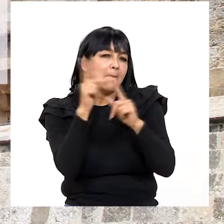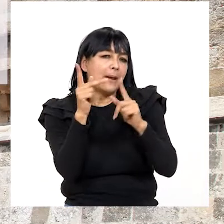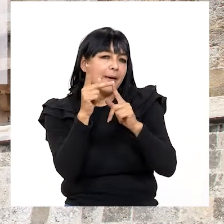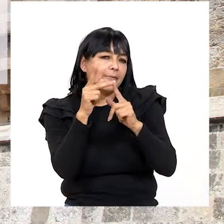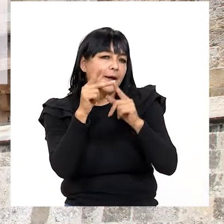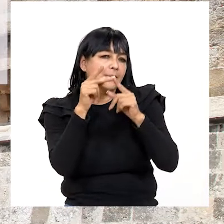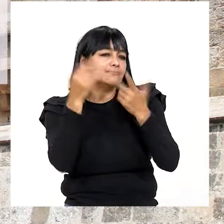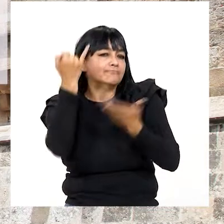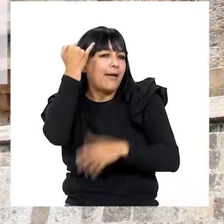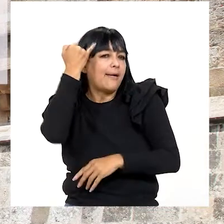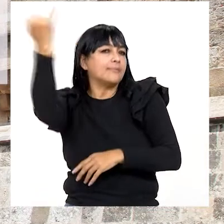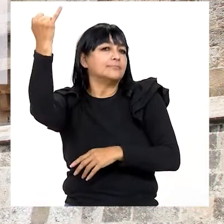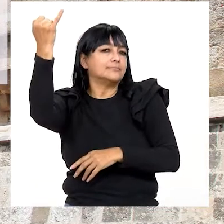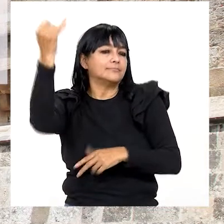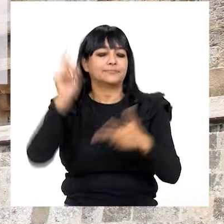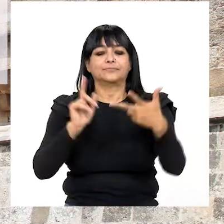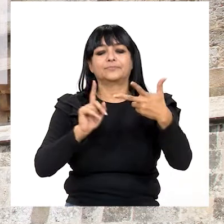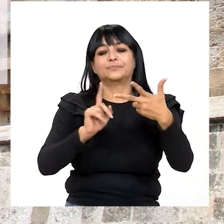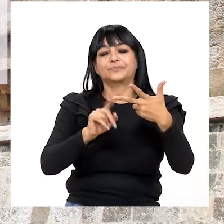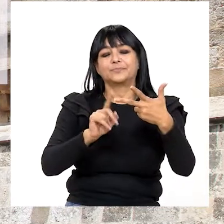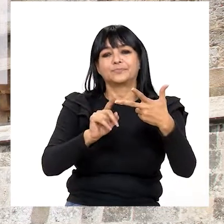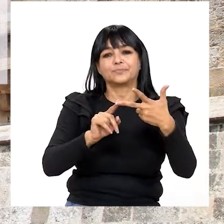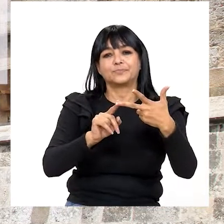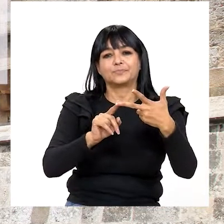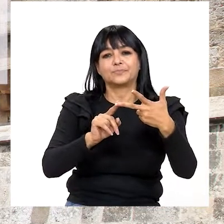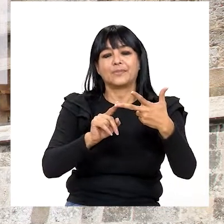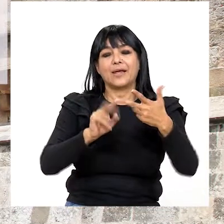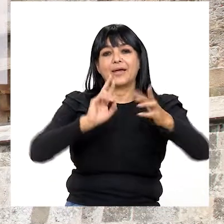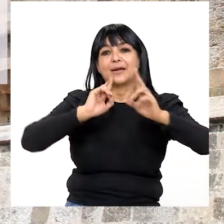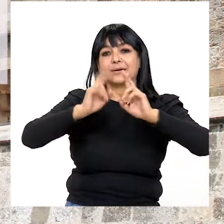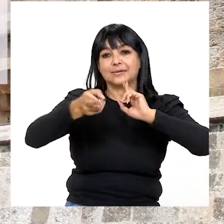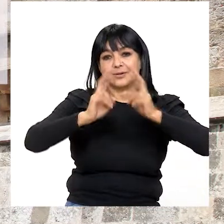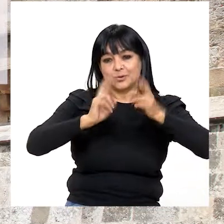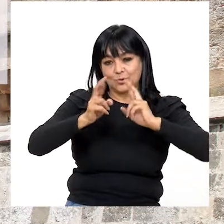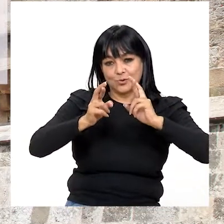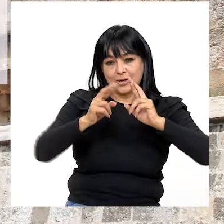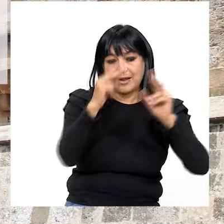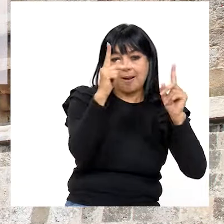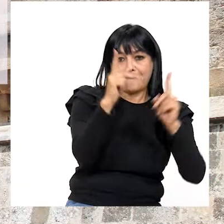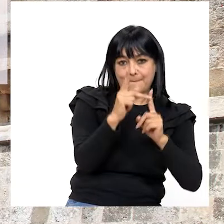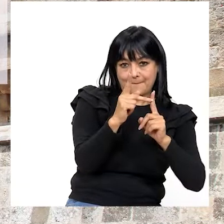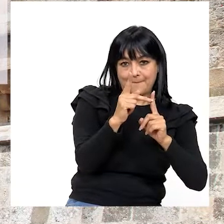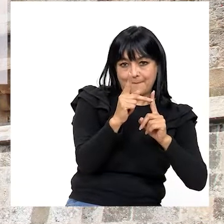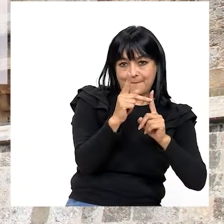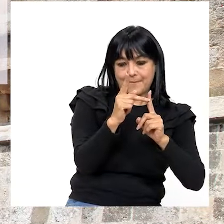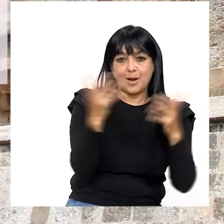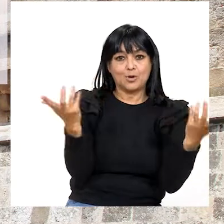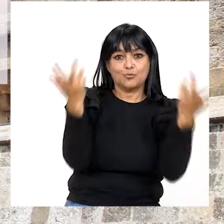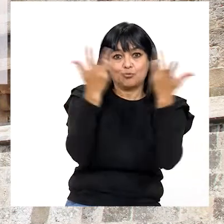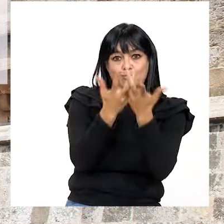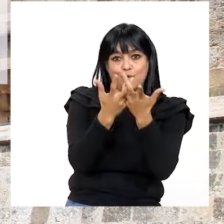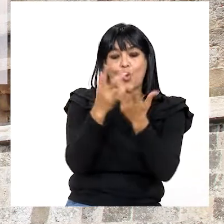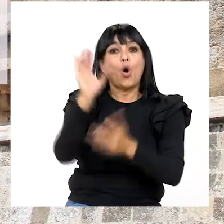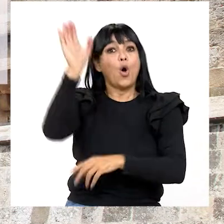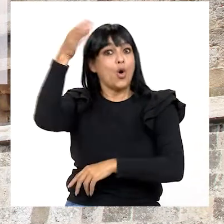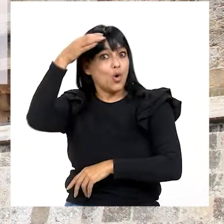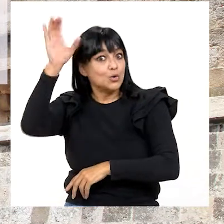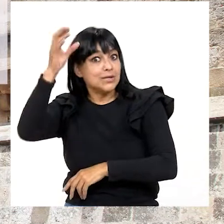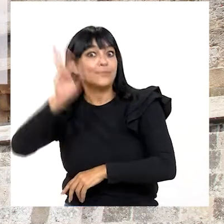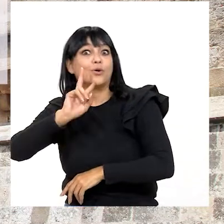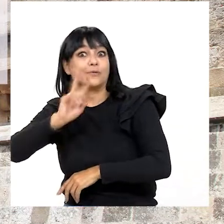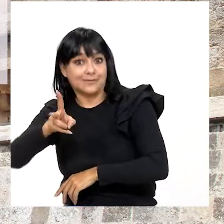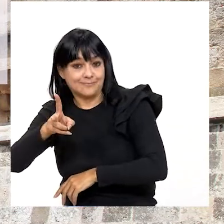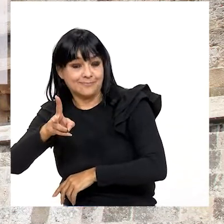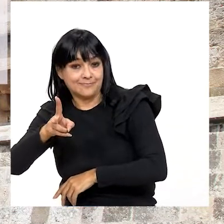término imaginario 3. La relación entre la palabra o concepto